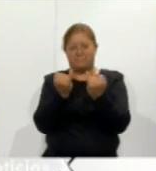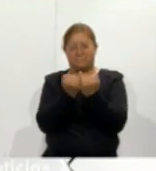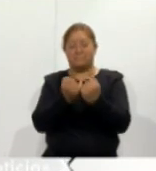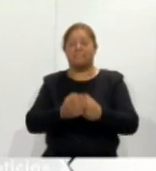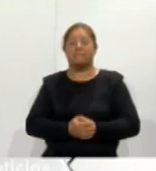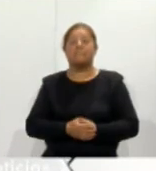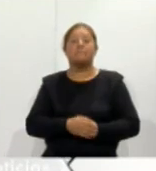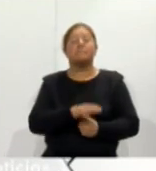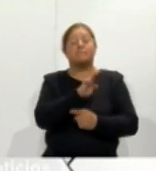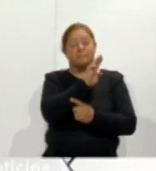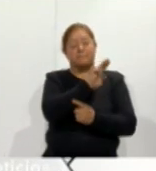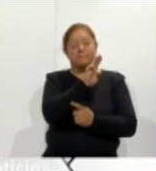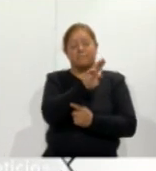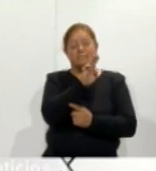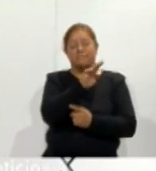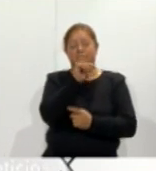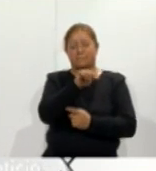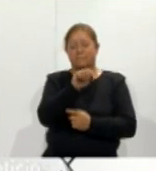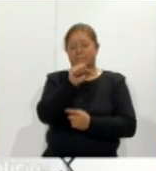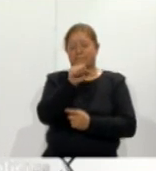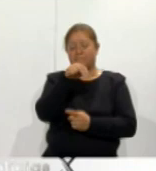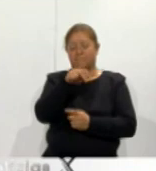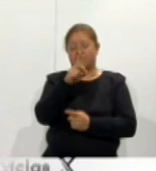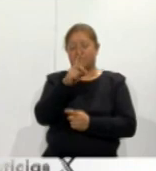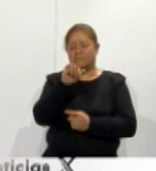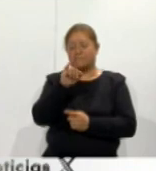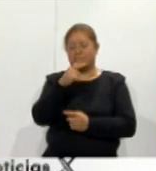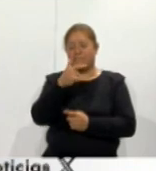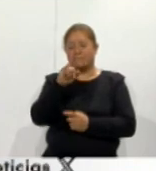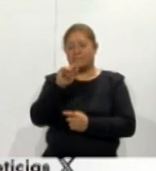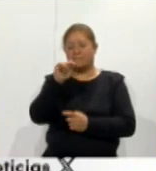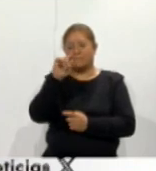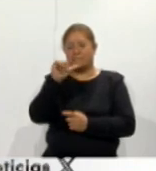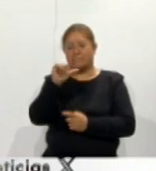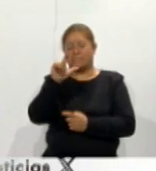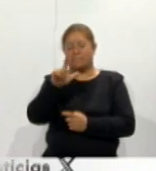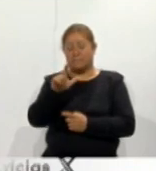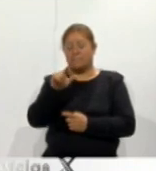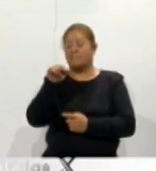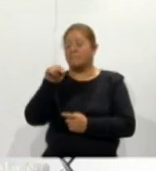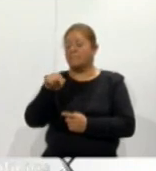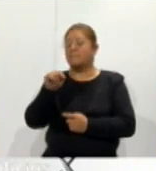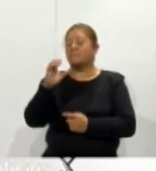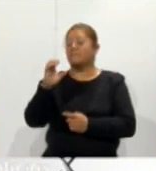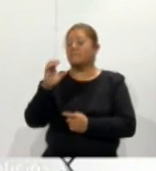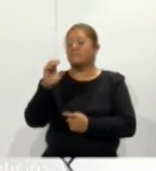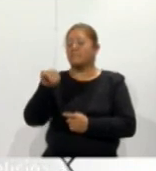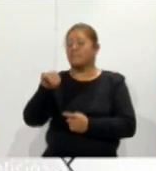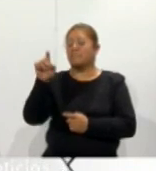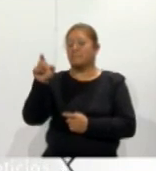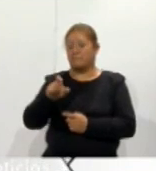ex también recuerde que si usted desea tener a la mano toda esta información que le presentamos puede consultar www